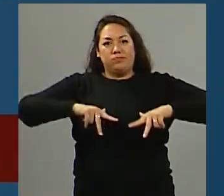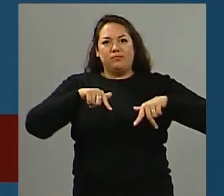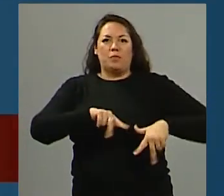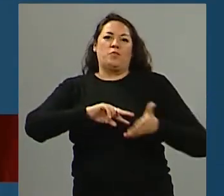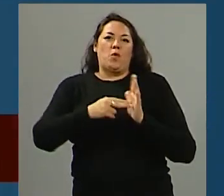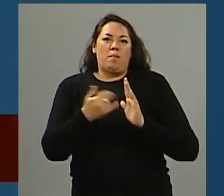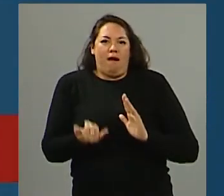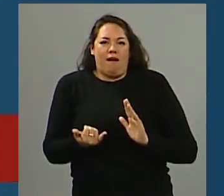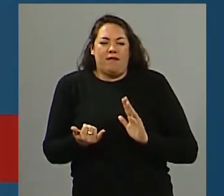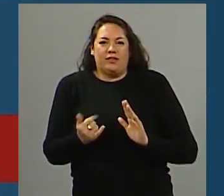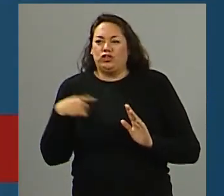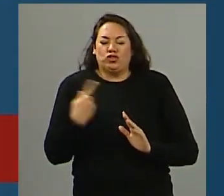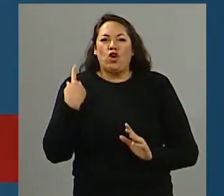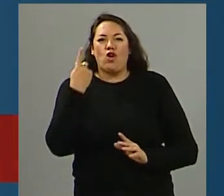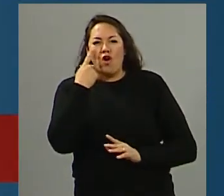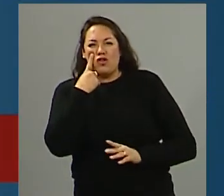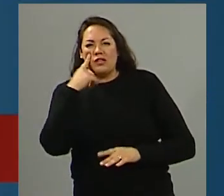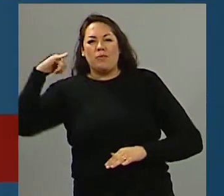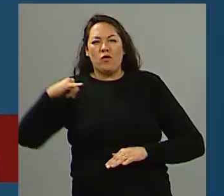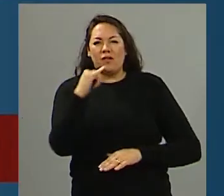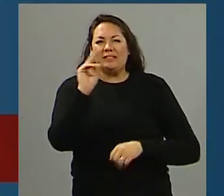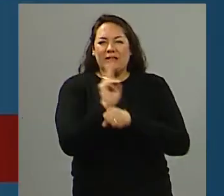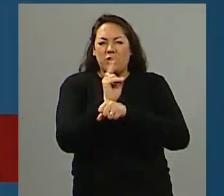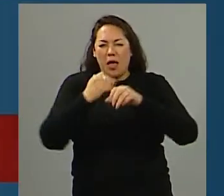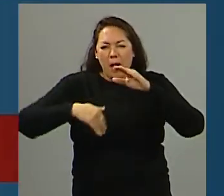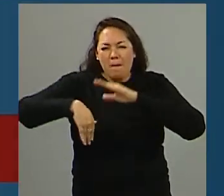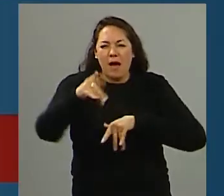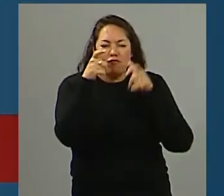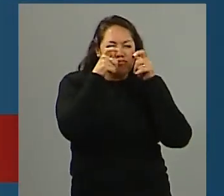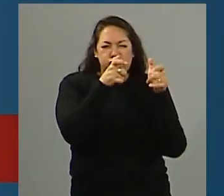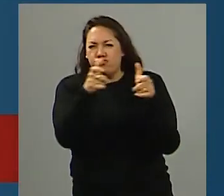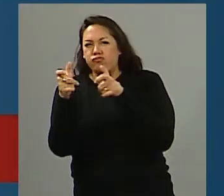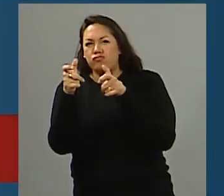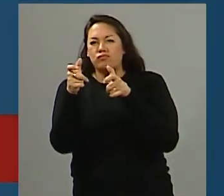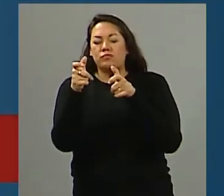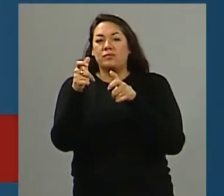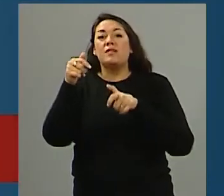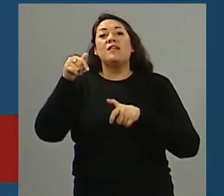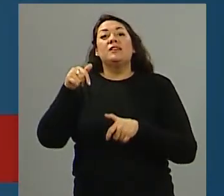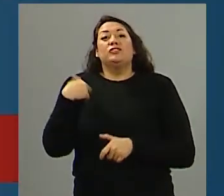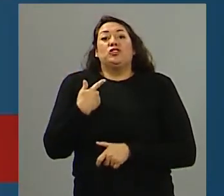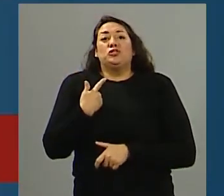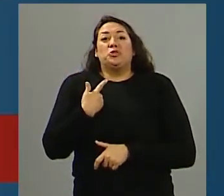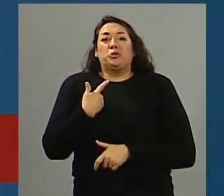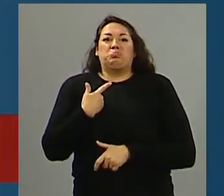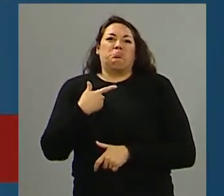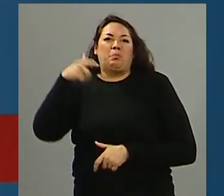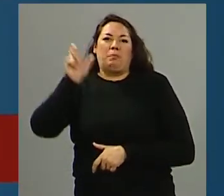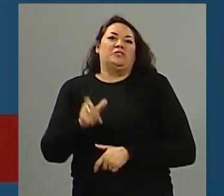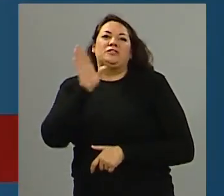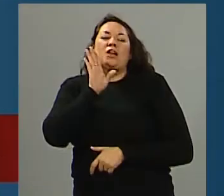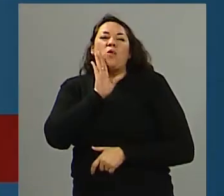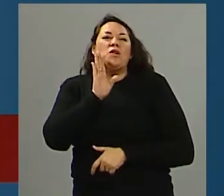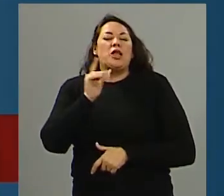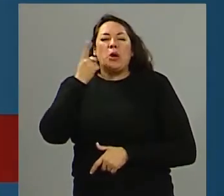como todos sabemos, la cuestión de seguridad en los aviones, que se puso engorroso. Pero fíjate que para nosotros los neoyorquinos, los que estamos